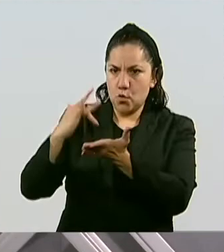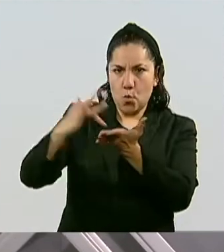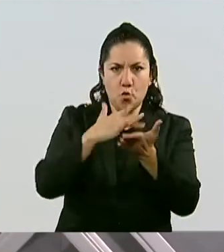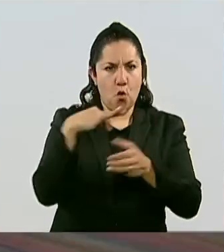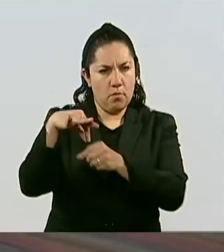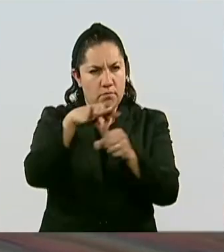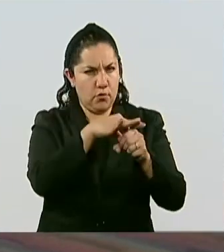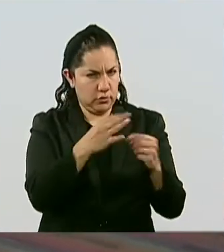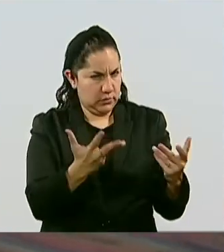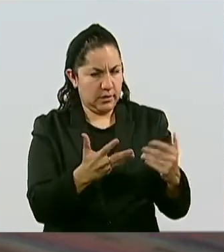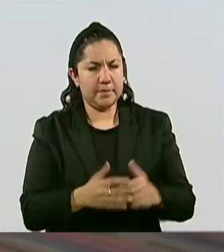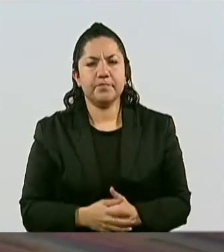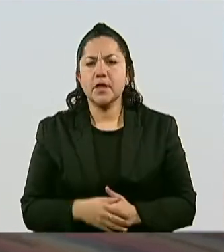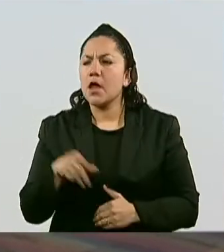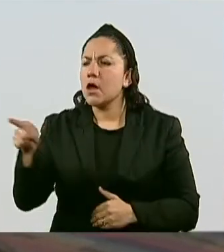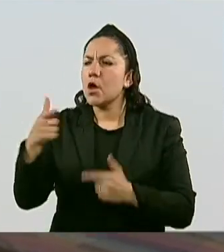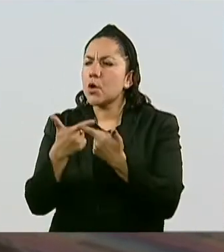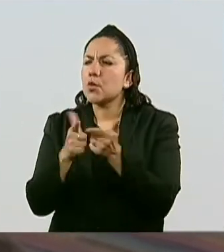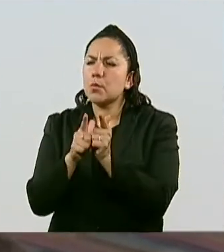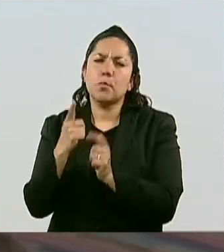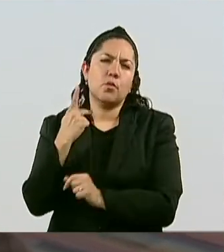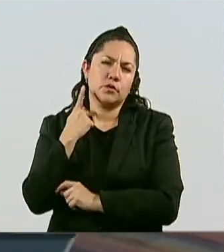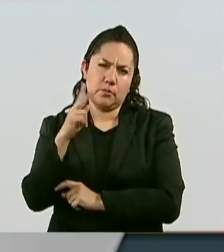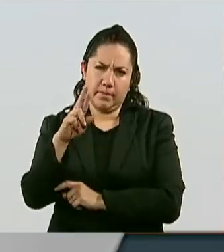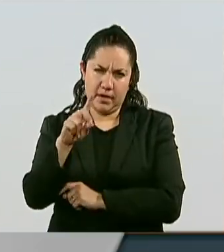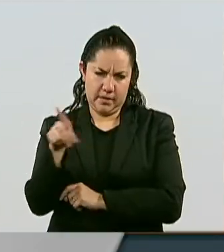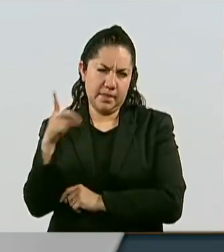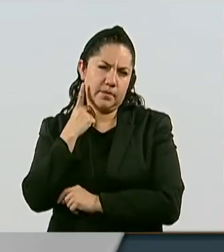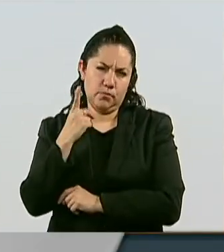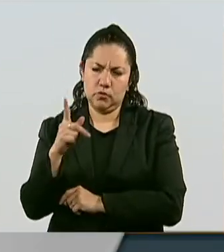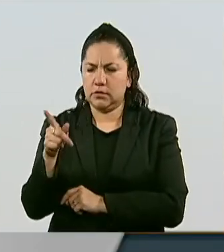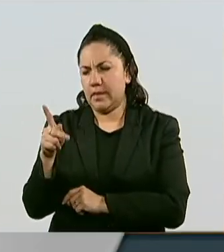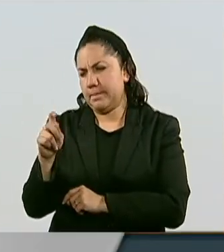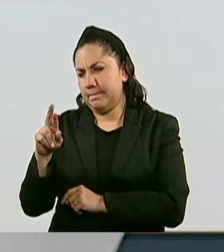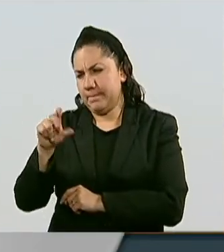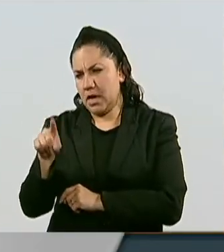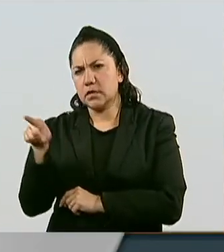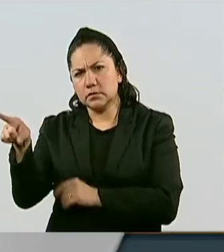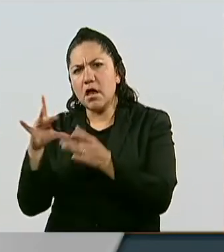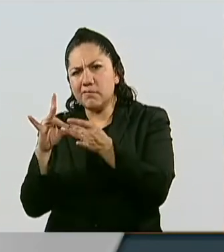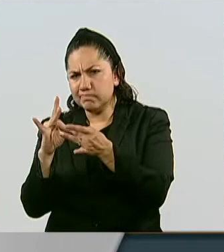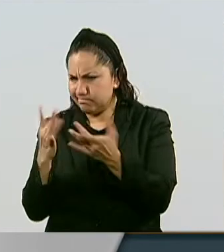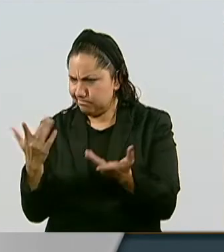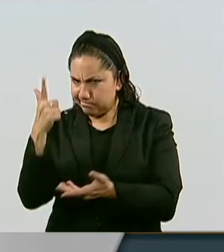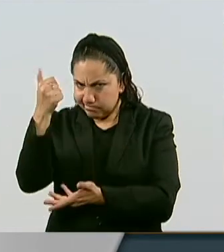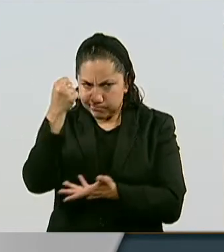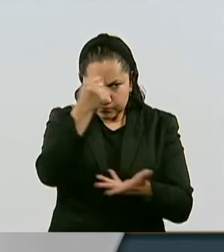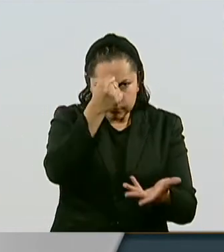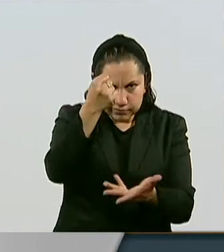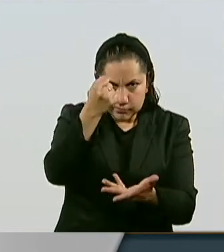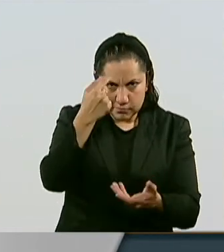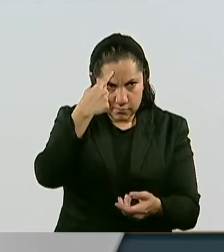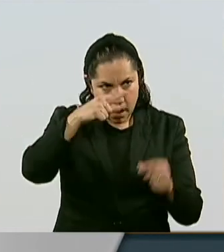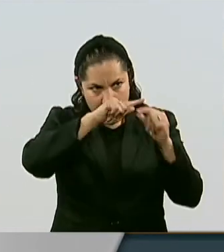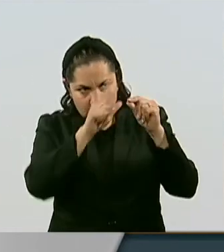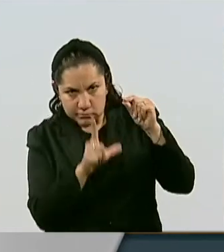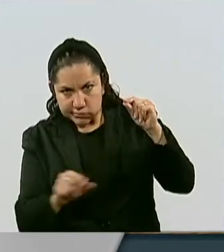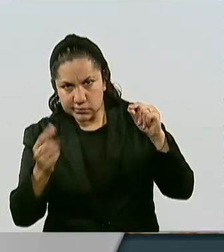Monserrat Pérez, emitió críticas a la falta de apoyos para creadores, artistas y espacios culturales en el interior de la República.